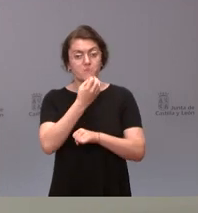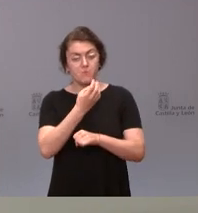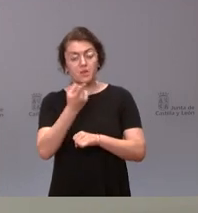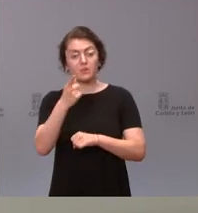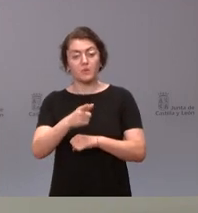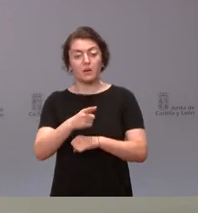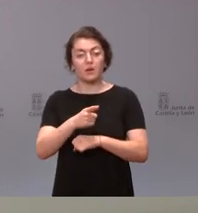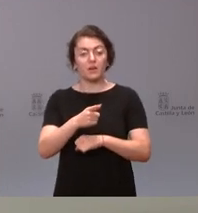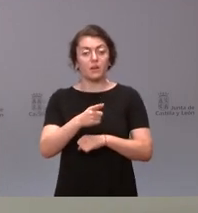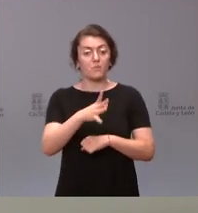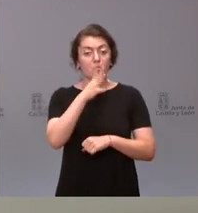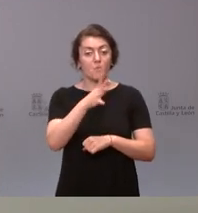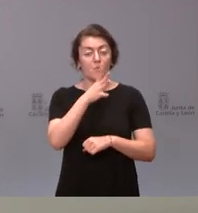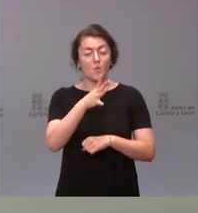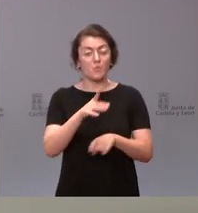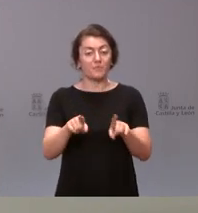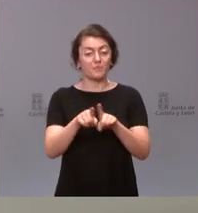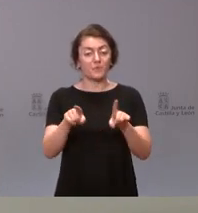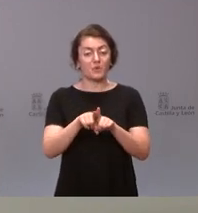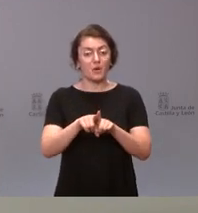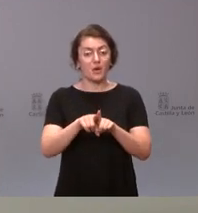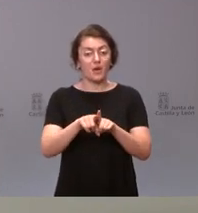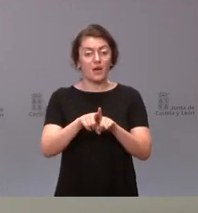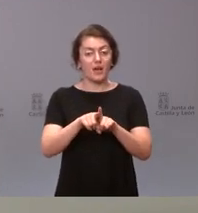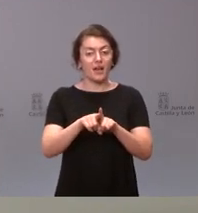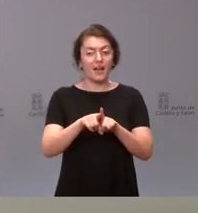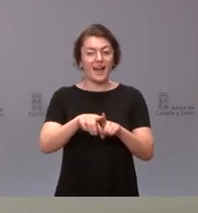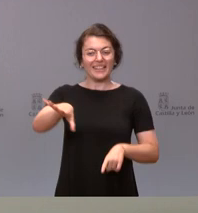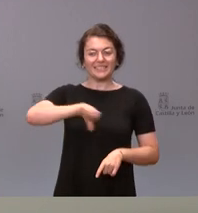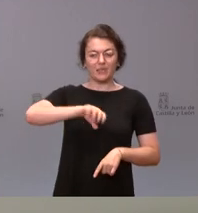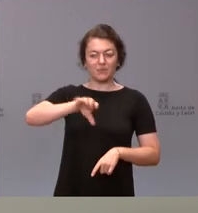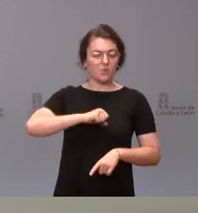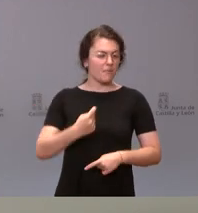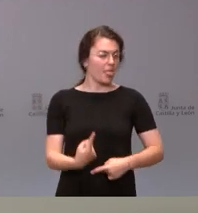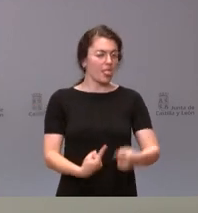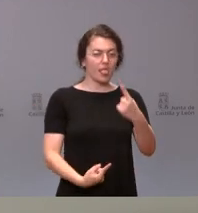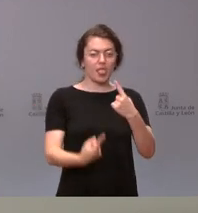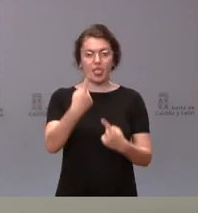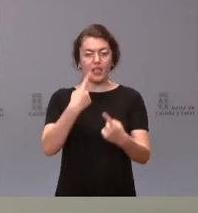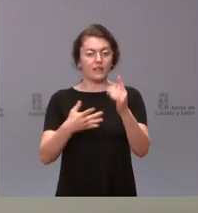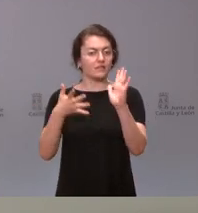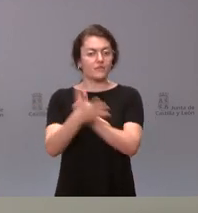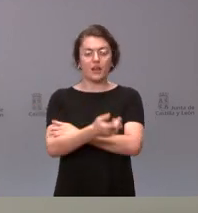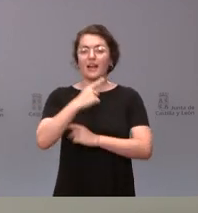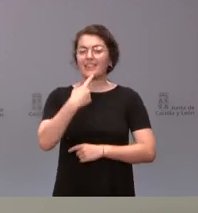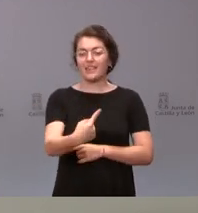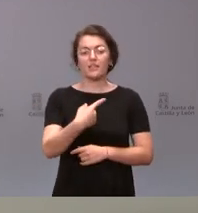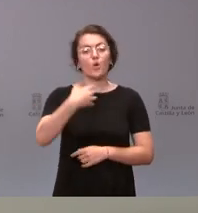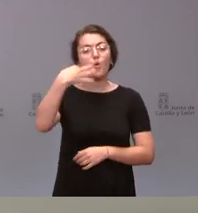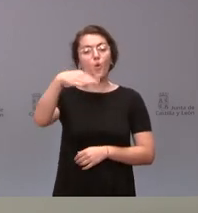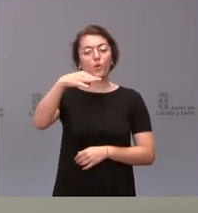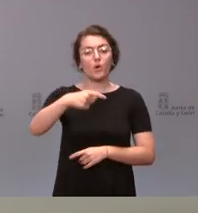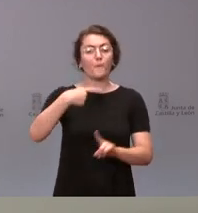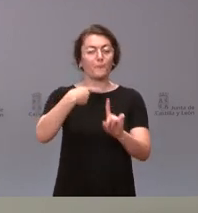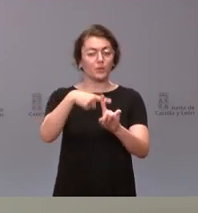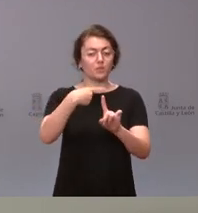de que esta transmisión se está detectando cada día más esporádica, comunicaremos los casos positivos, pero no a